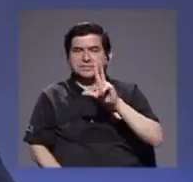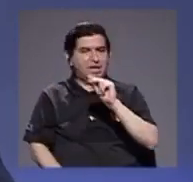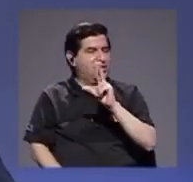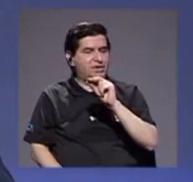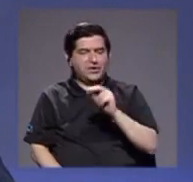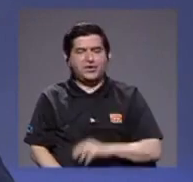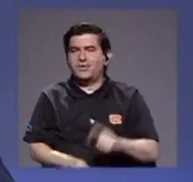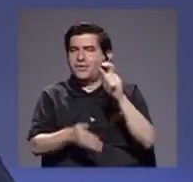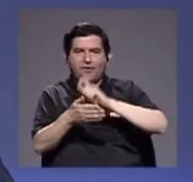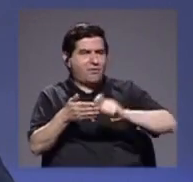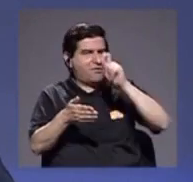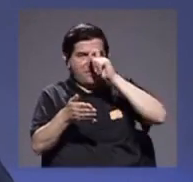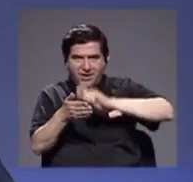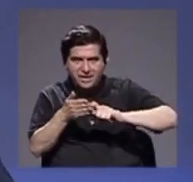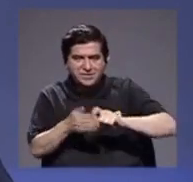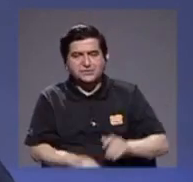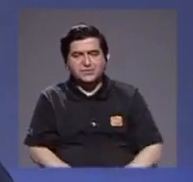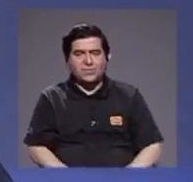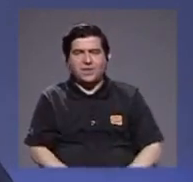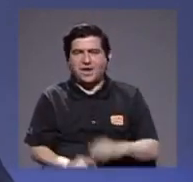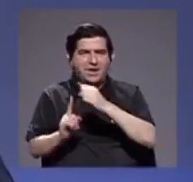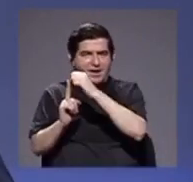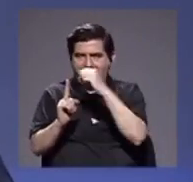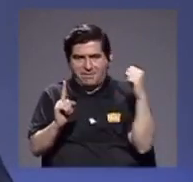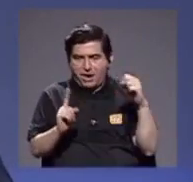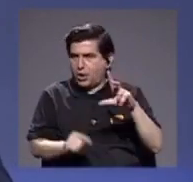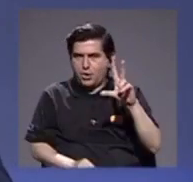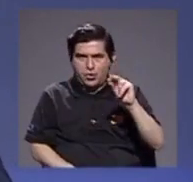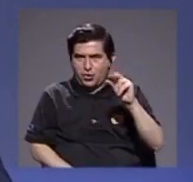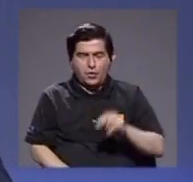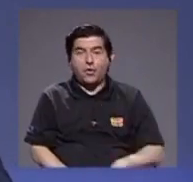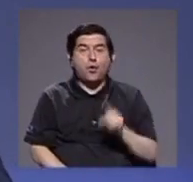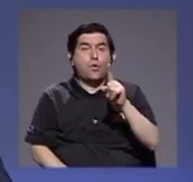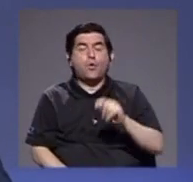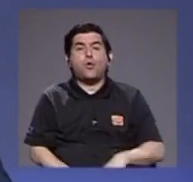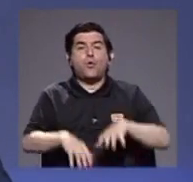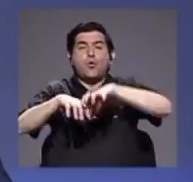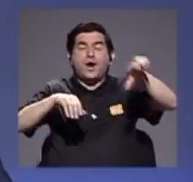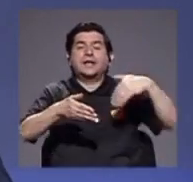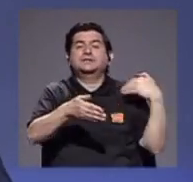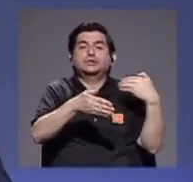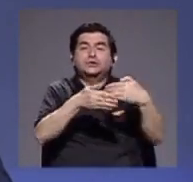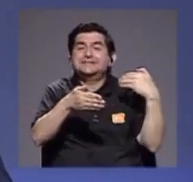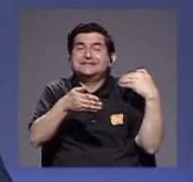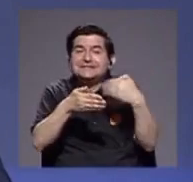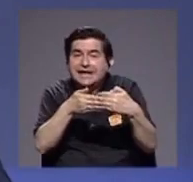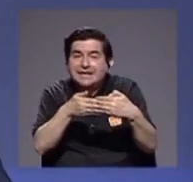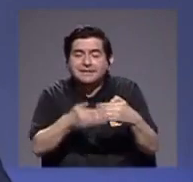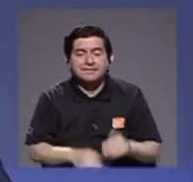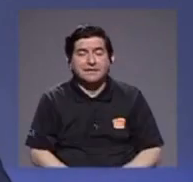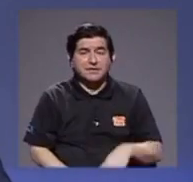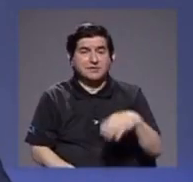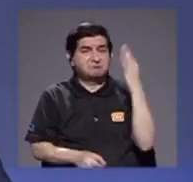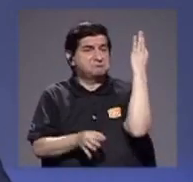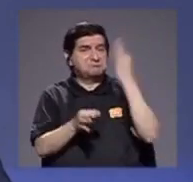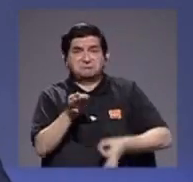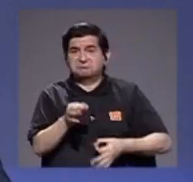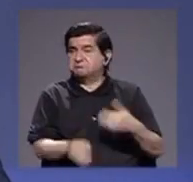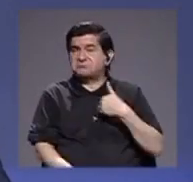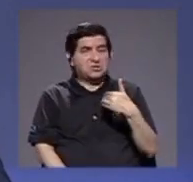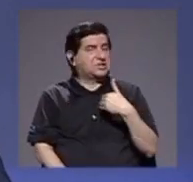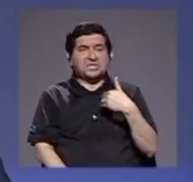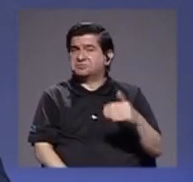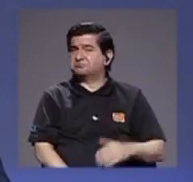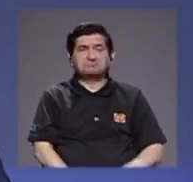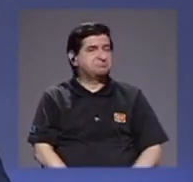de de Sarapiquí sino de un cantón muy cercano sencillamente no lo tenían